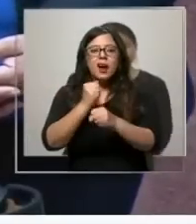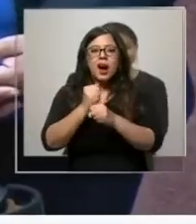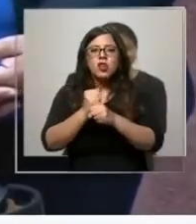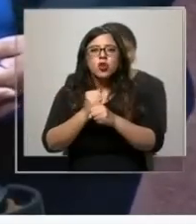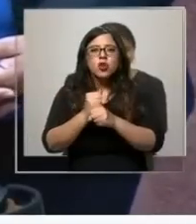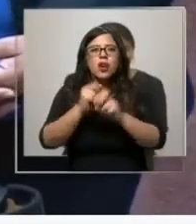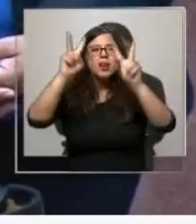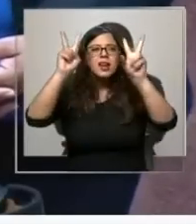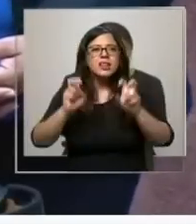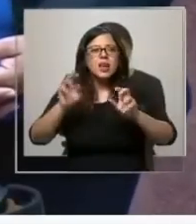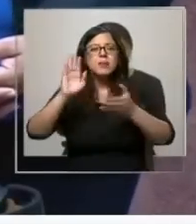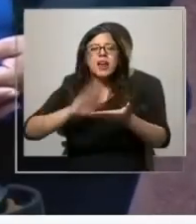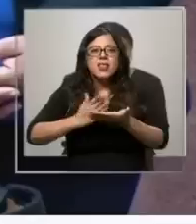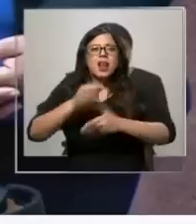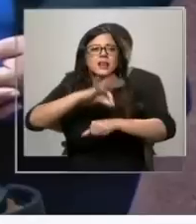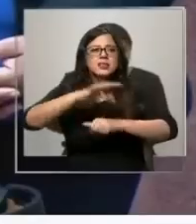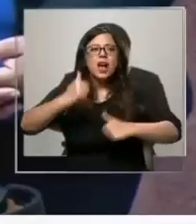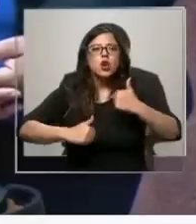del área de la salud profesional,